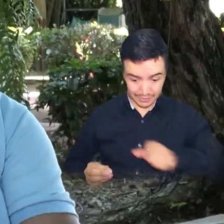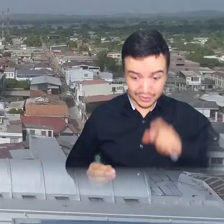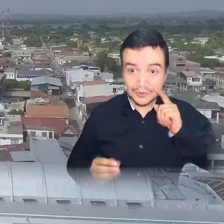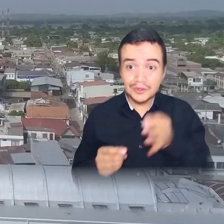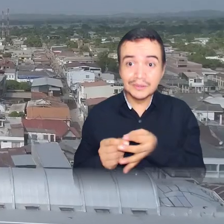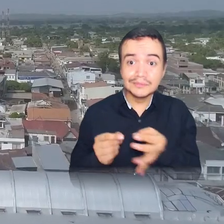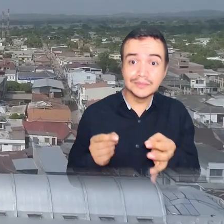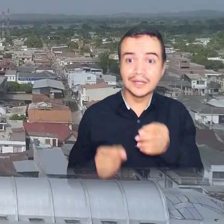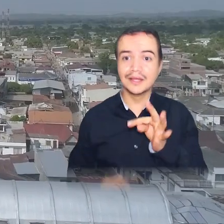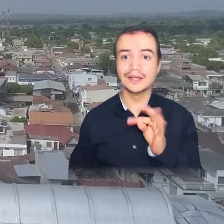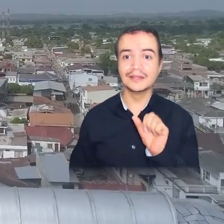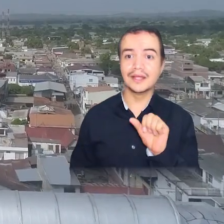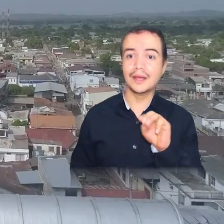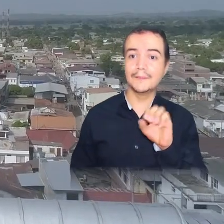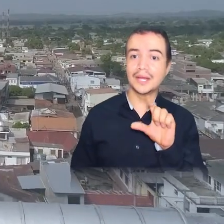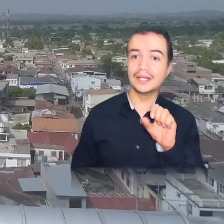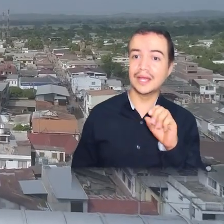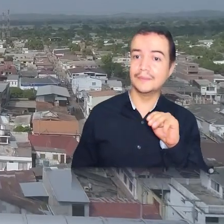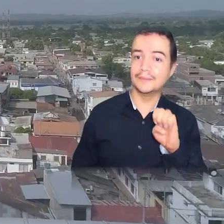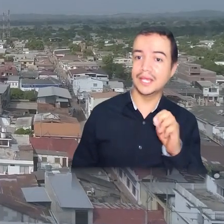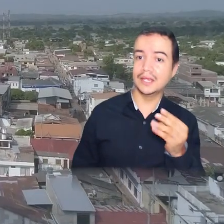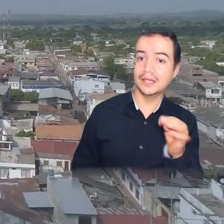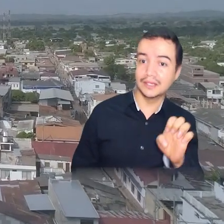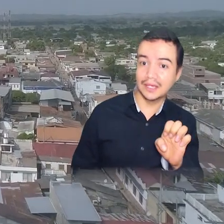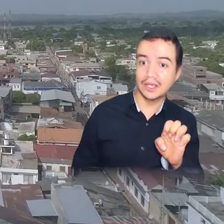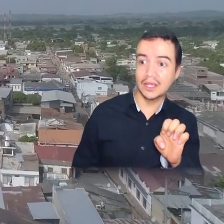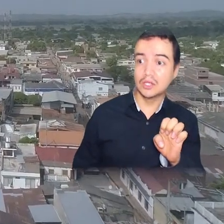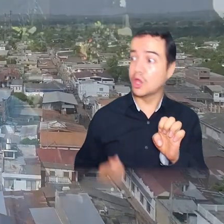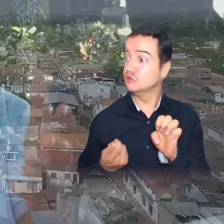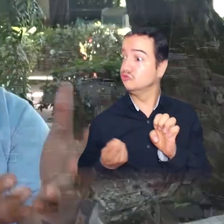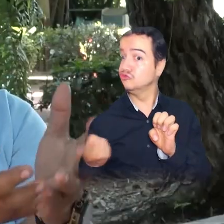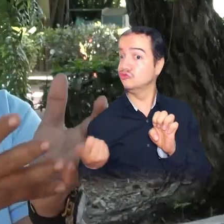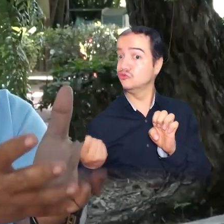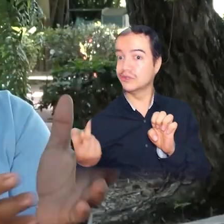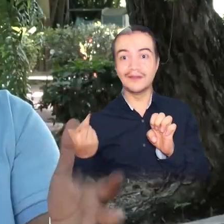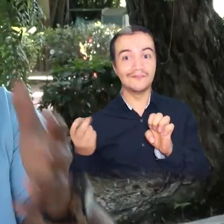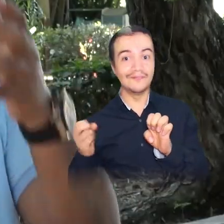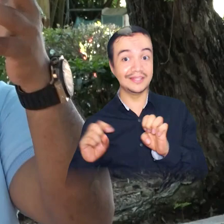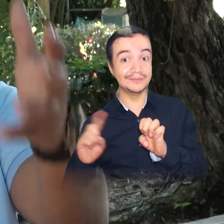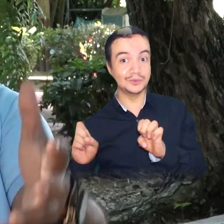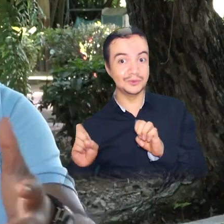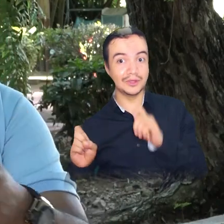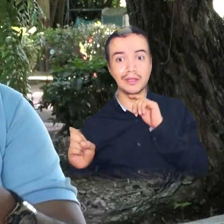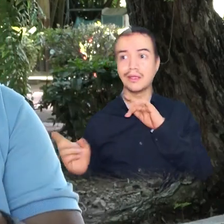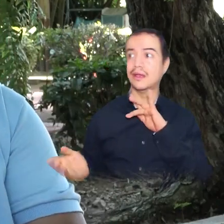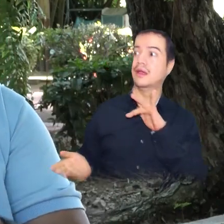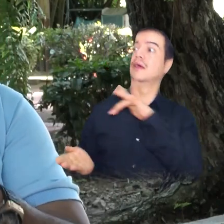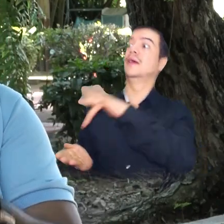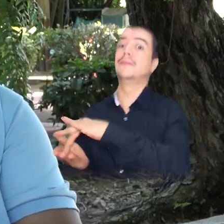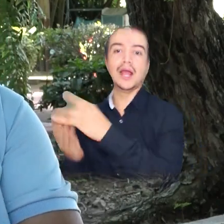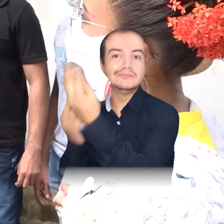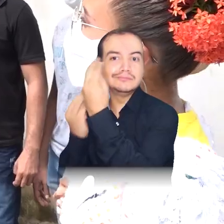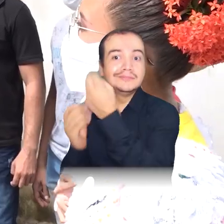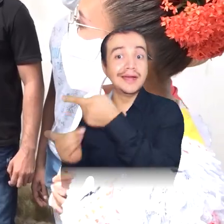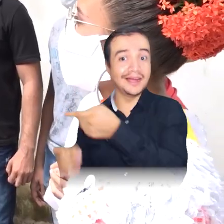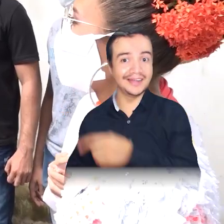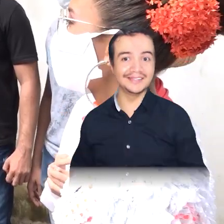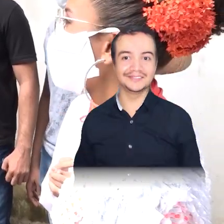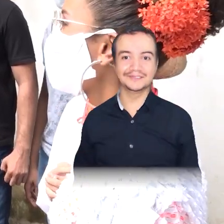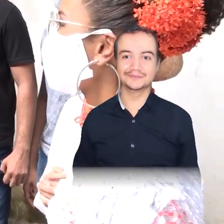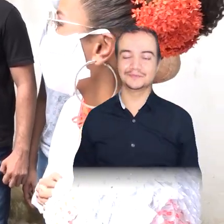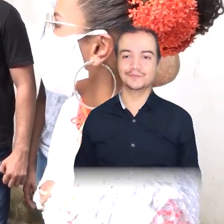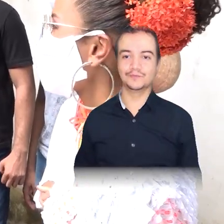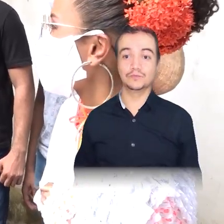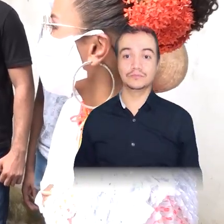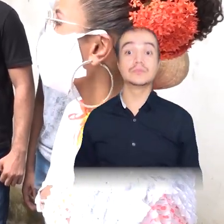de mi municipio, de Tamalameque, los muchachos, puedan a 20 minutos que está Tamalameque del banco venir a prepararse. Por su parte,